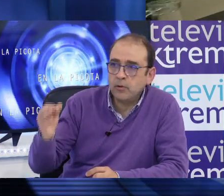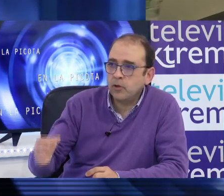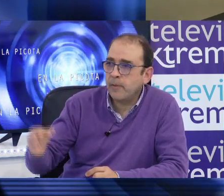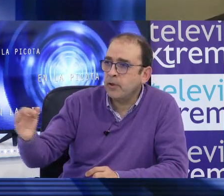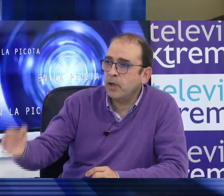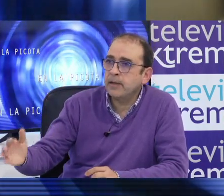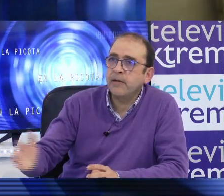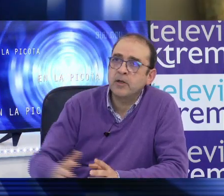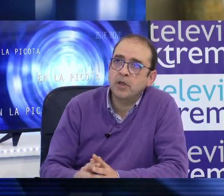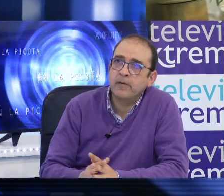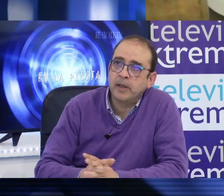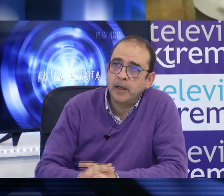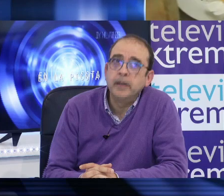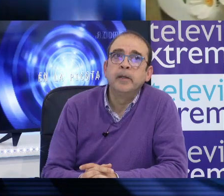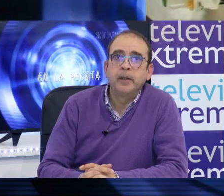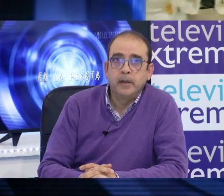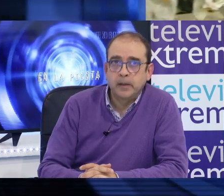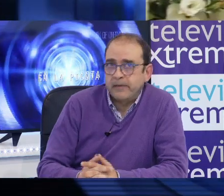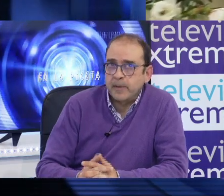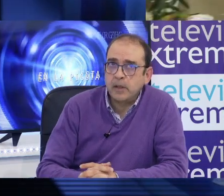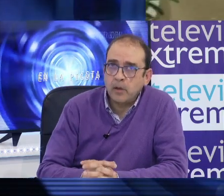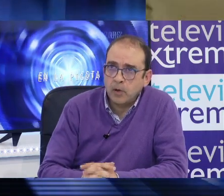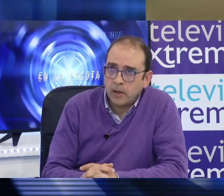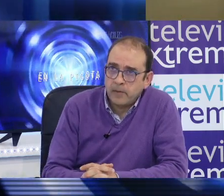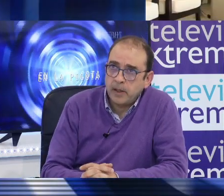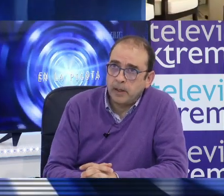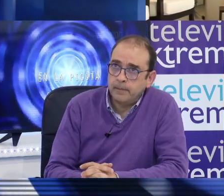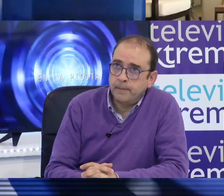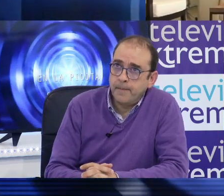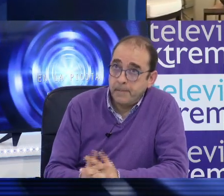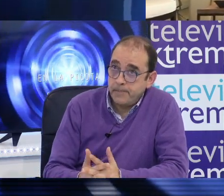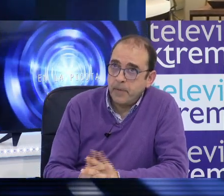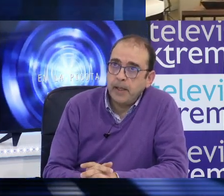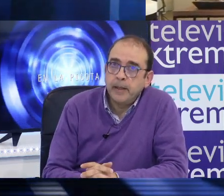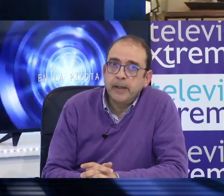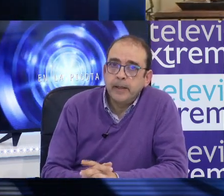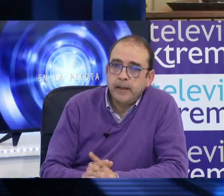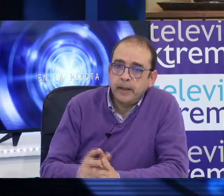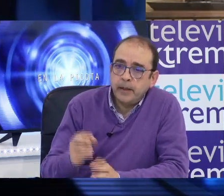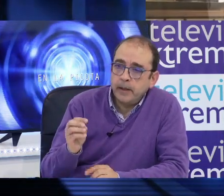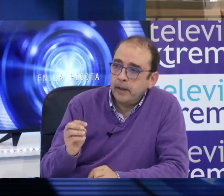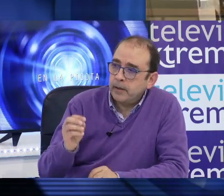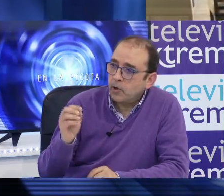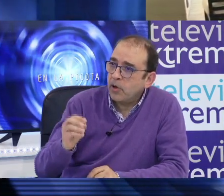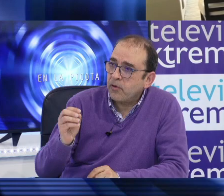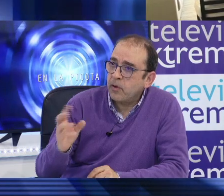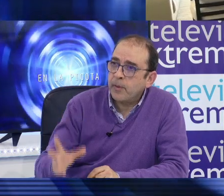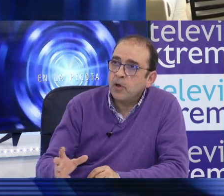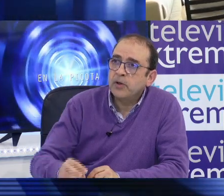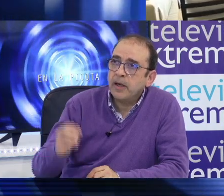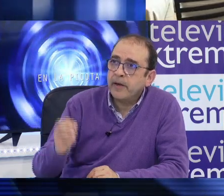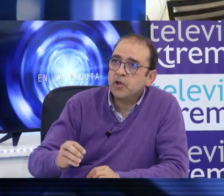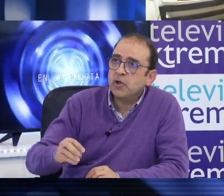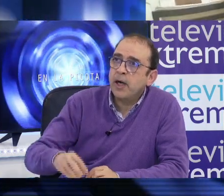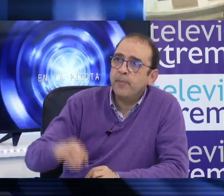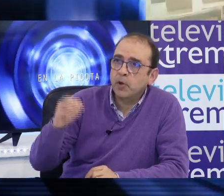español, toda española tiene derecho a la vivienda. ¿Qué está pasando ahora con la vivienda? ¿Vale? Todo ciudadano